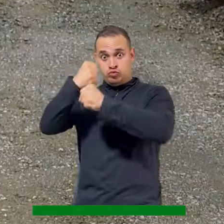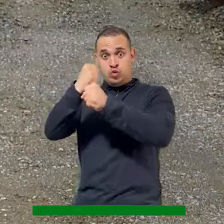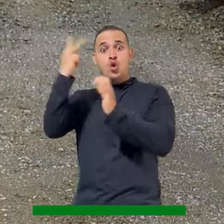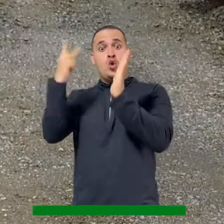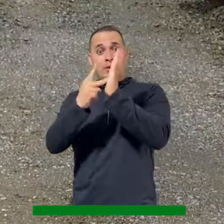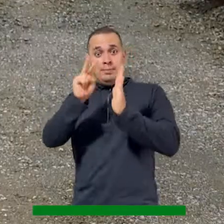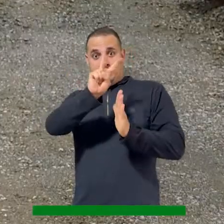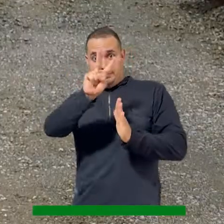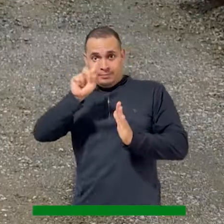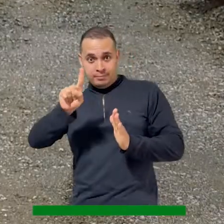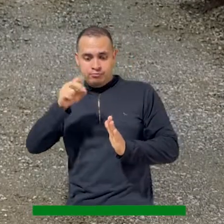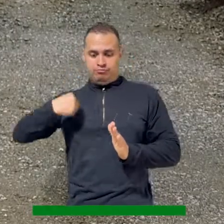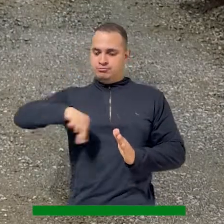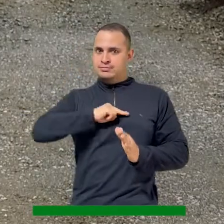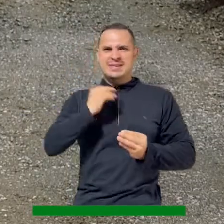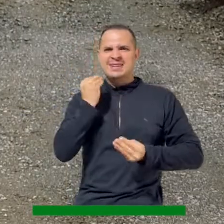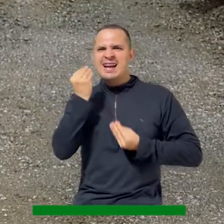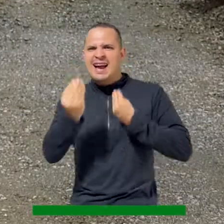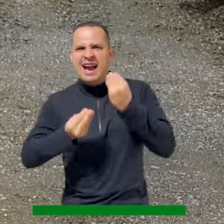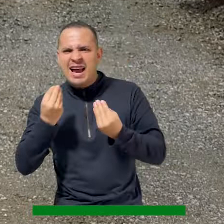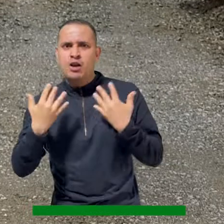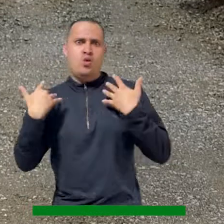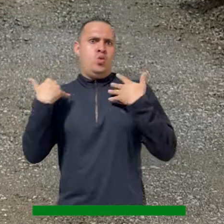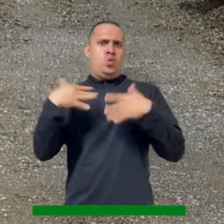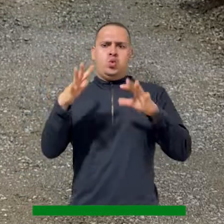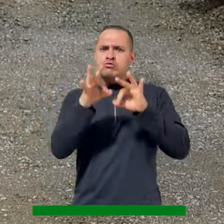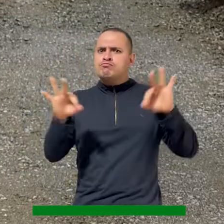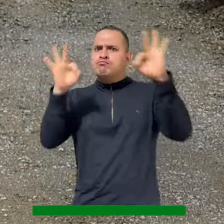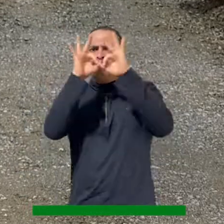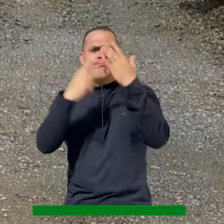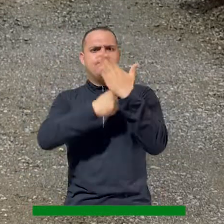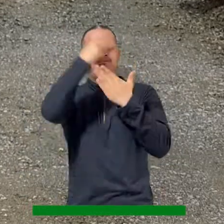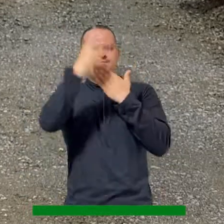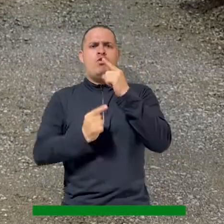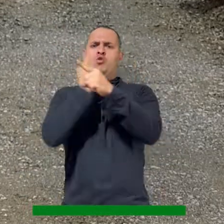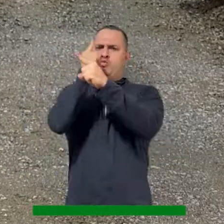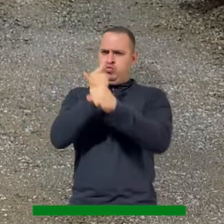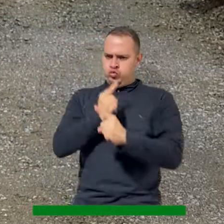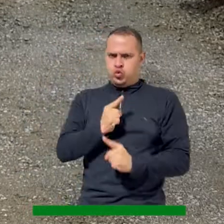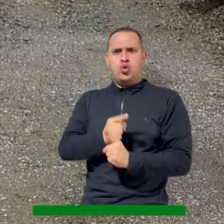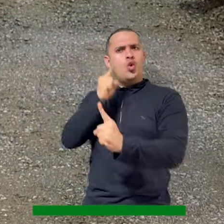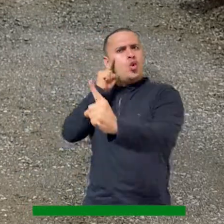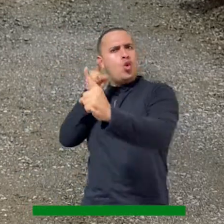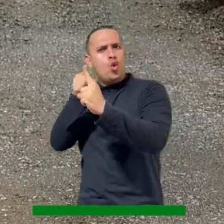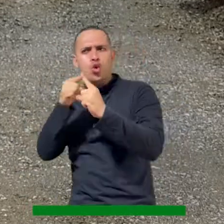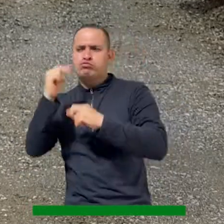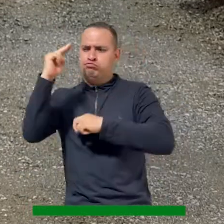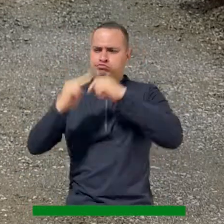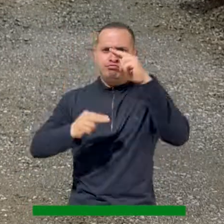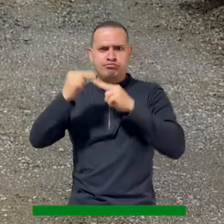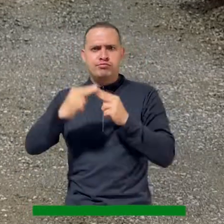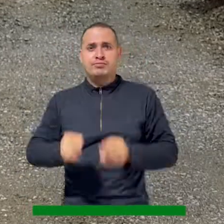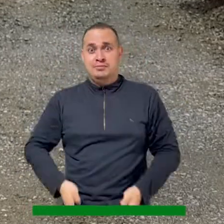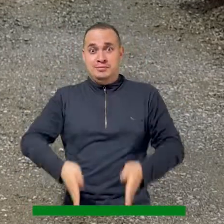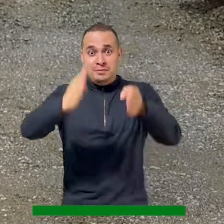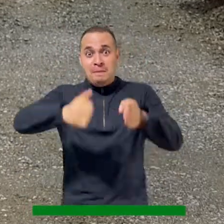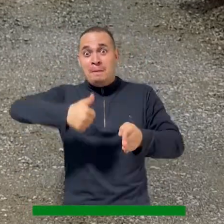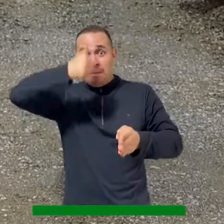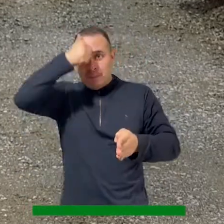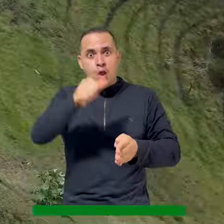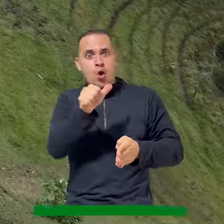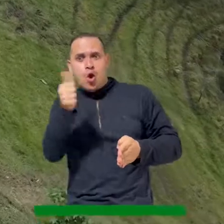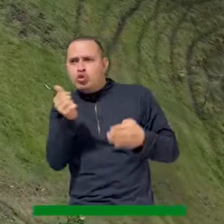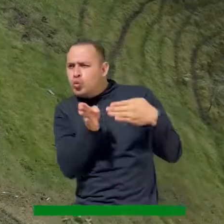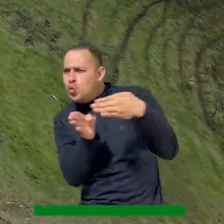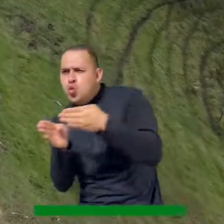vigencia 2021 hemos realizado importantes proyectos en términos de construcción de vías secundarias.